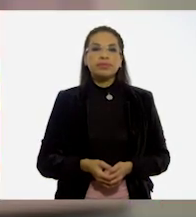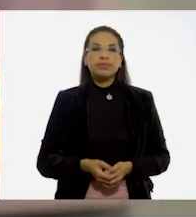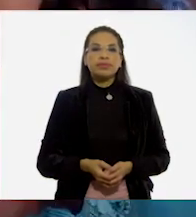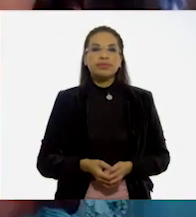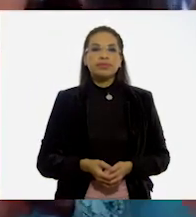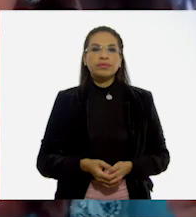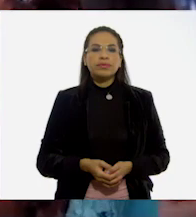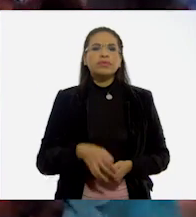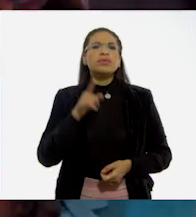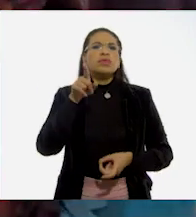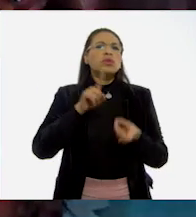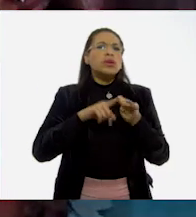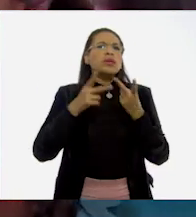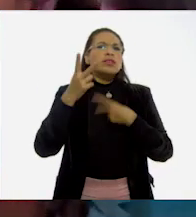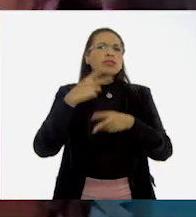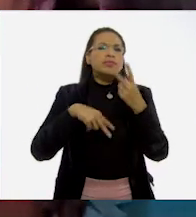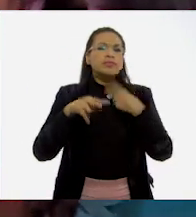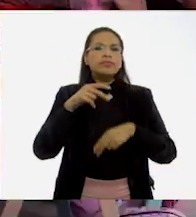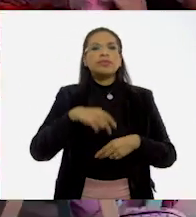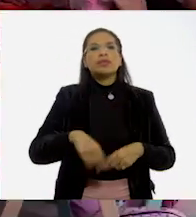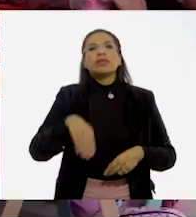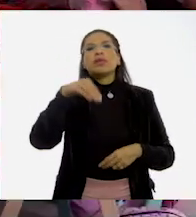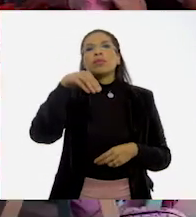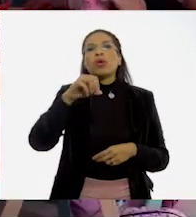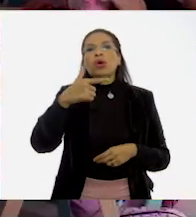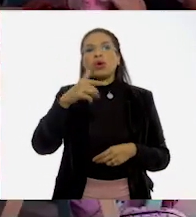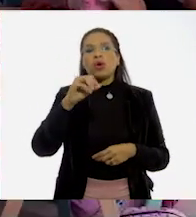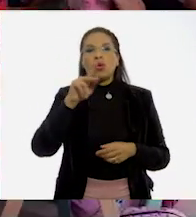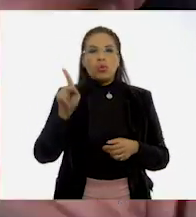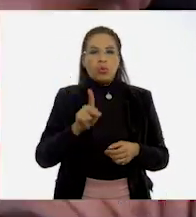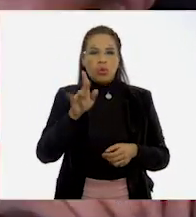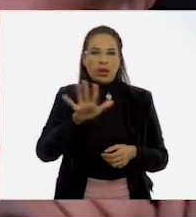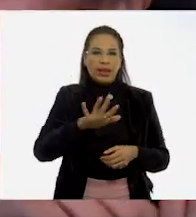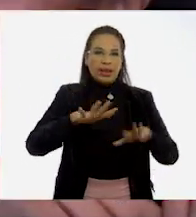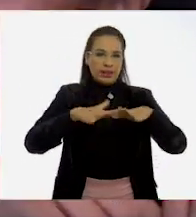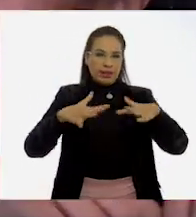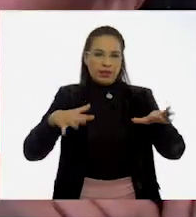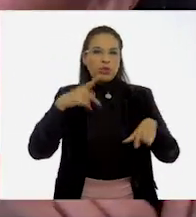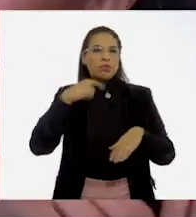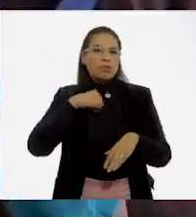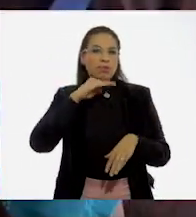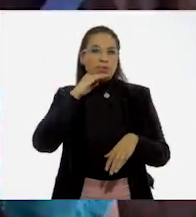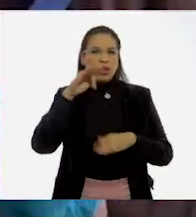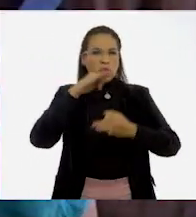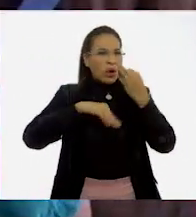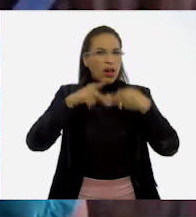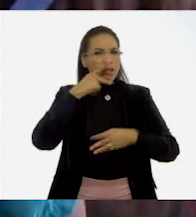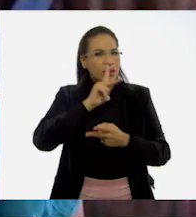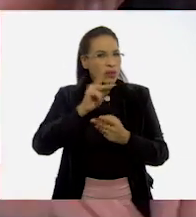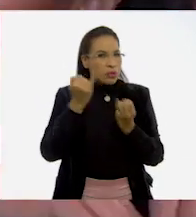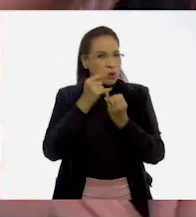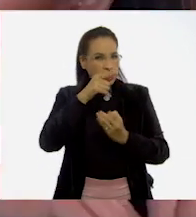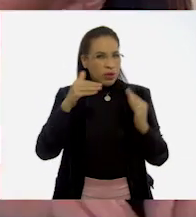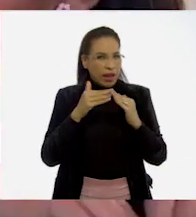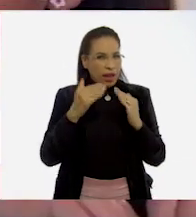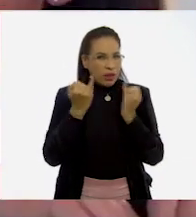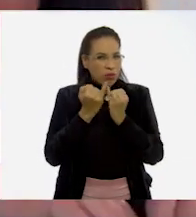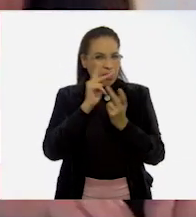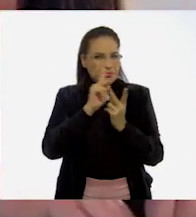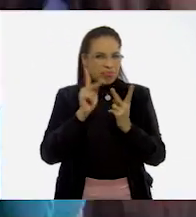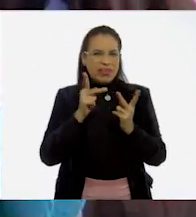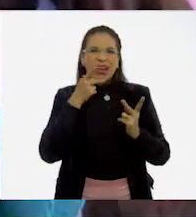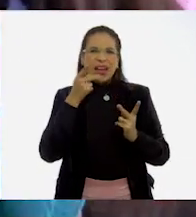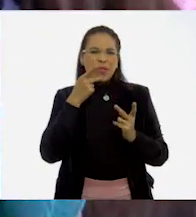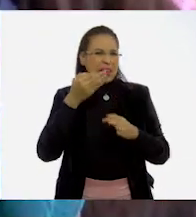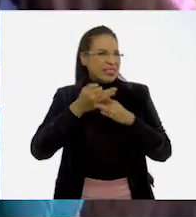¿Dónde eres? Vive en Mongo, un pueblo en la costa con mi mamá. ¿Y donde vives tú, se hablan como tú? ¿Cómo? Pues